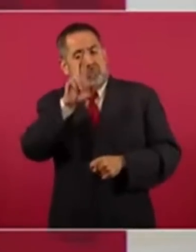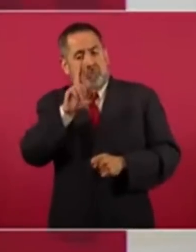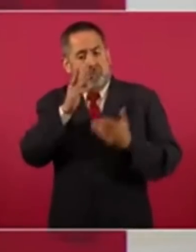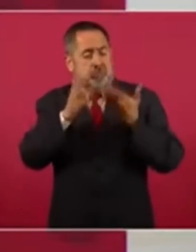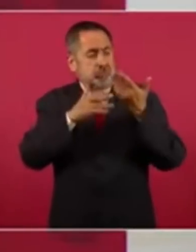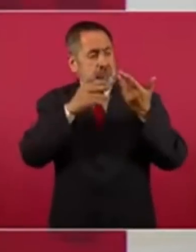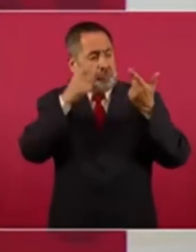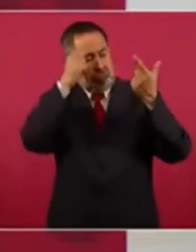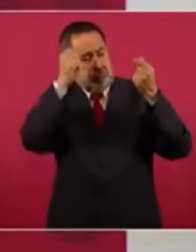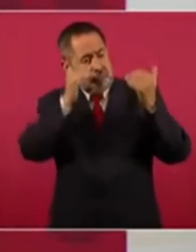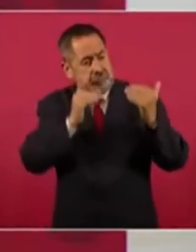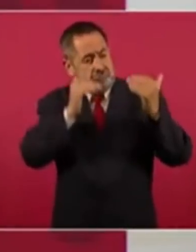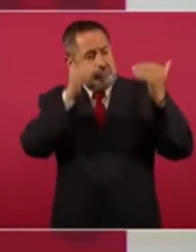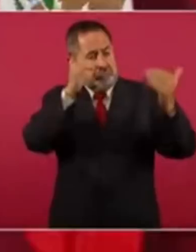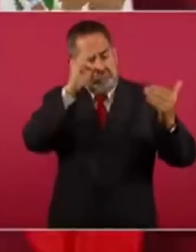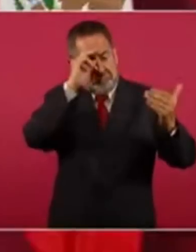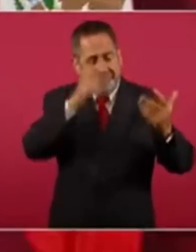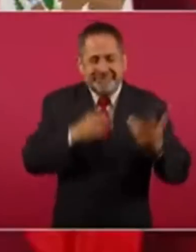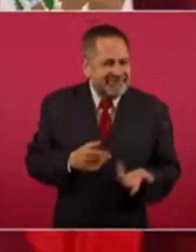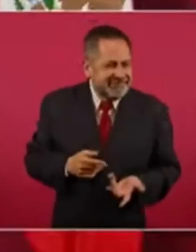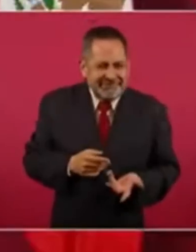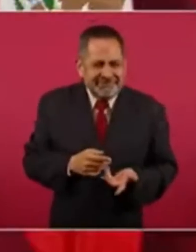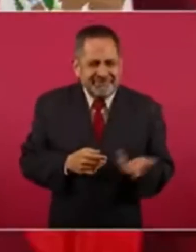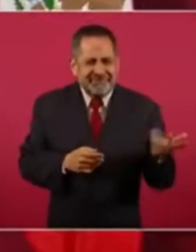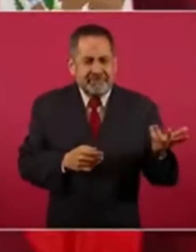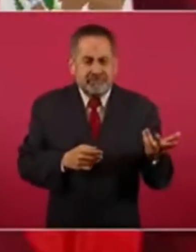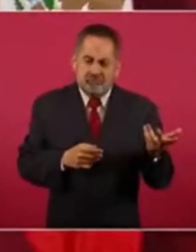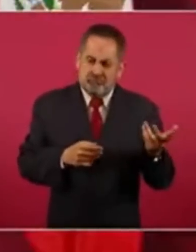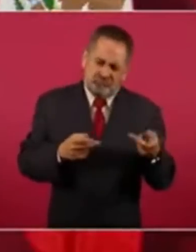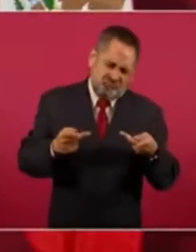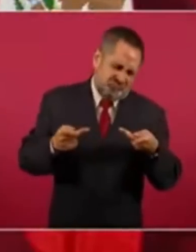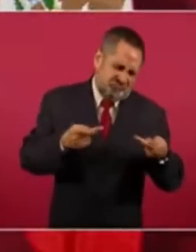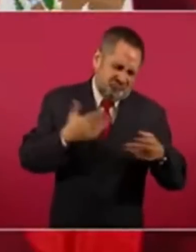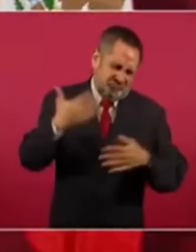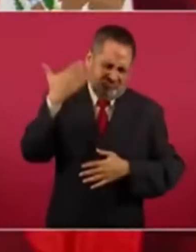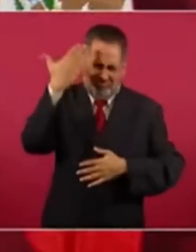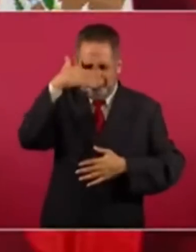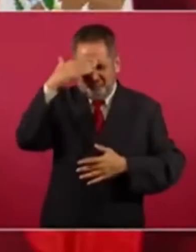supuestamente más preparados.